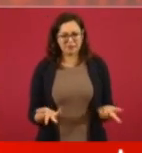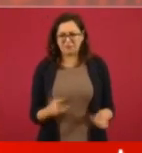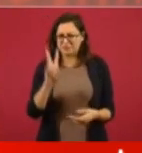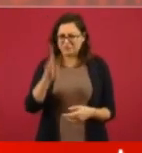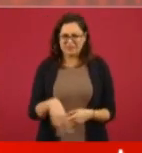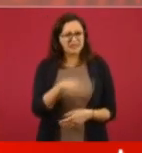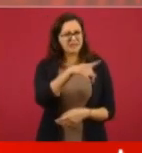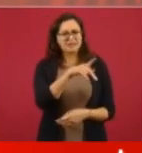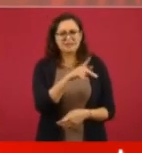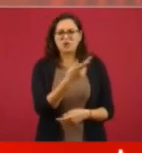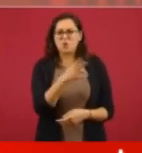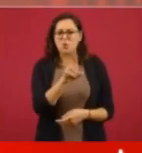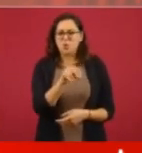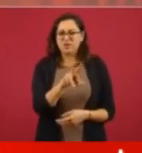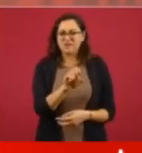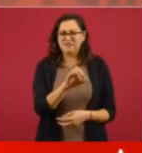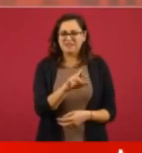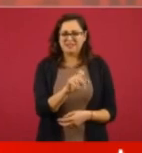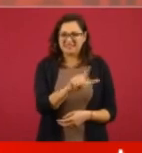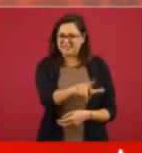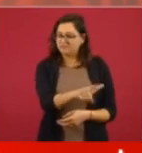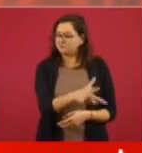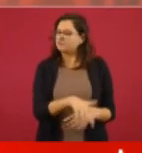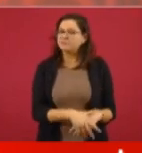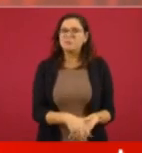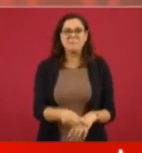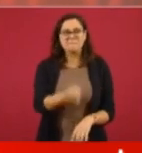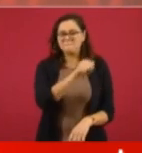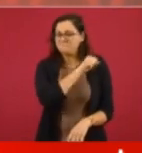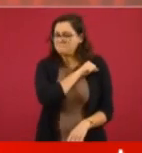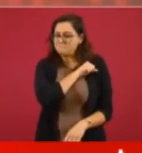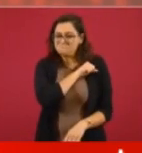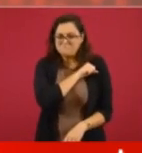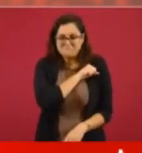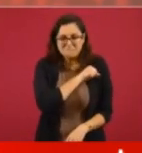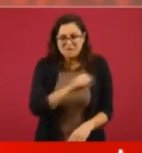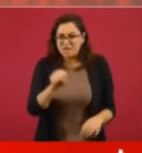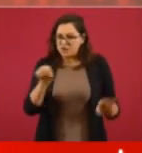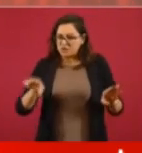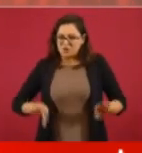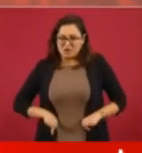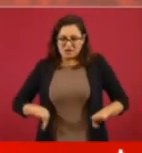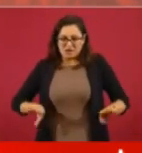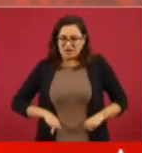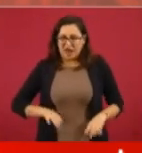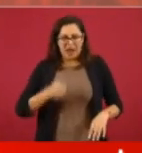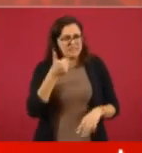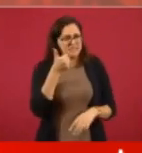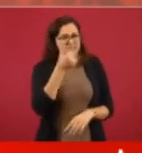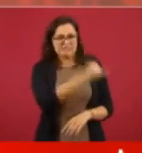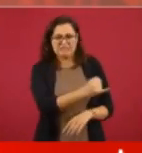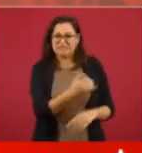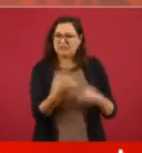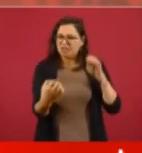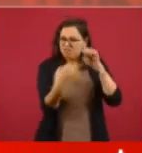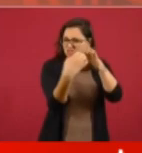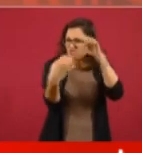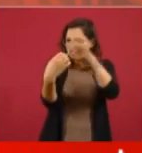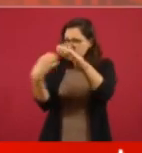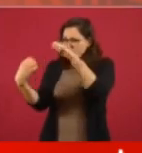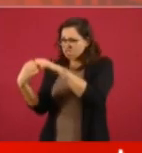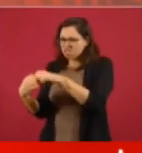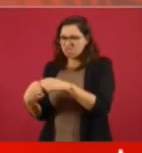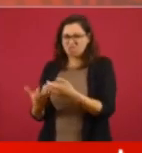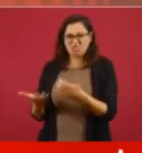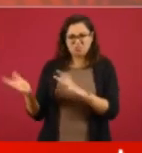muy característica del AMPA, del periodismo. hace